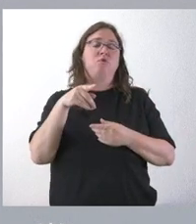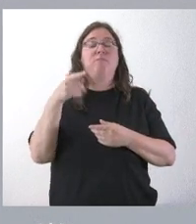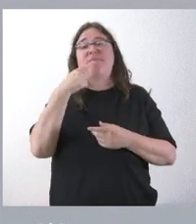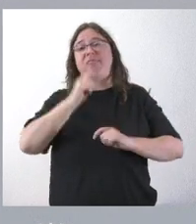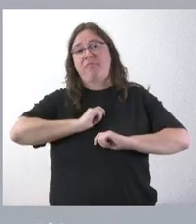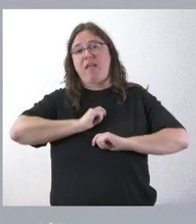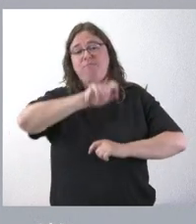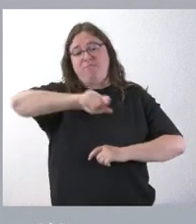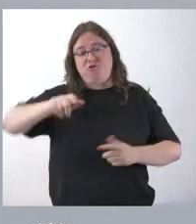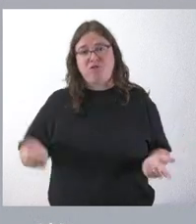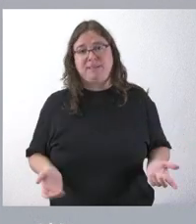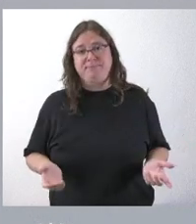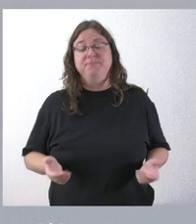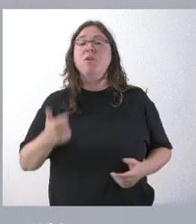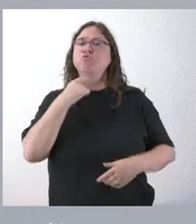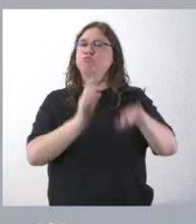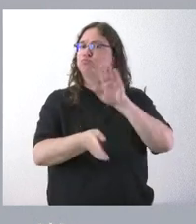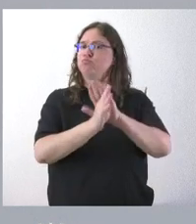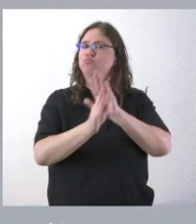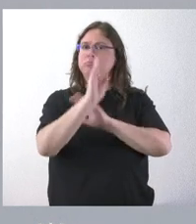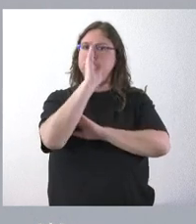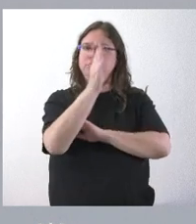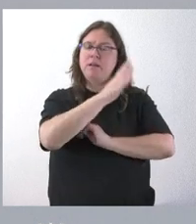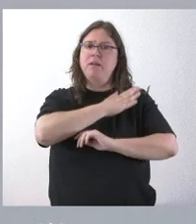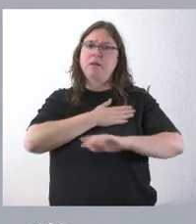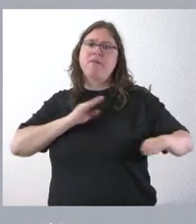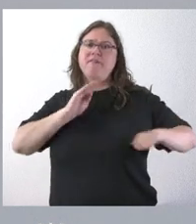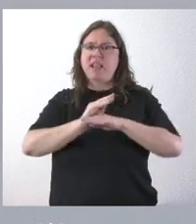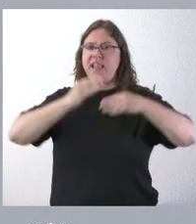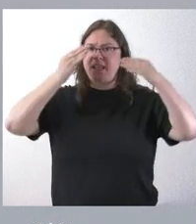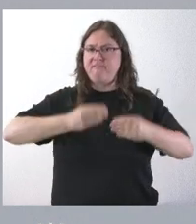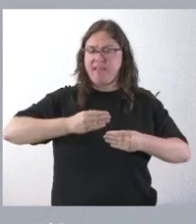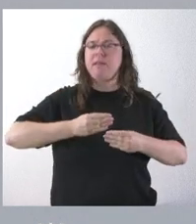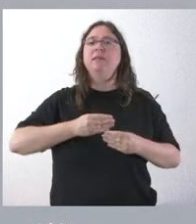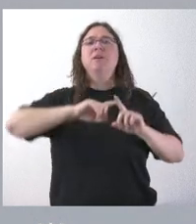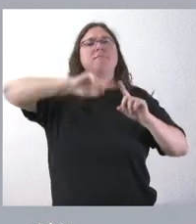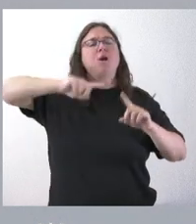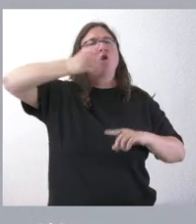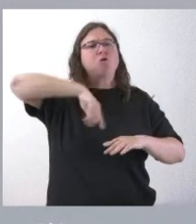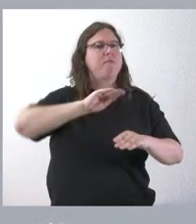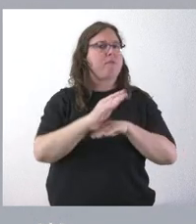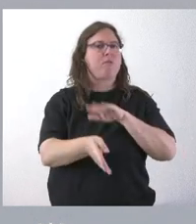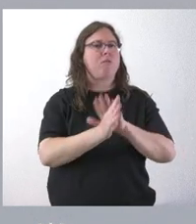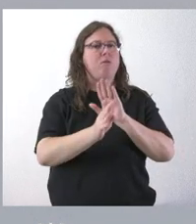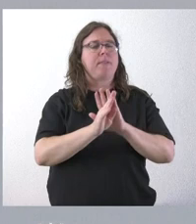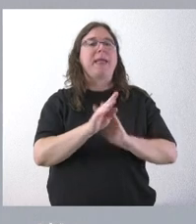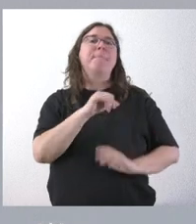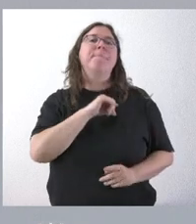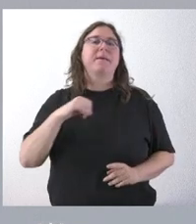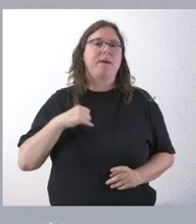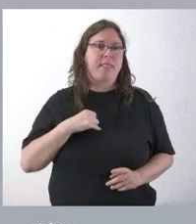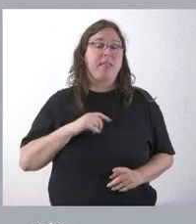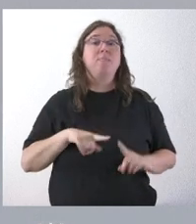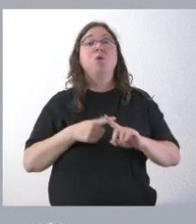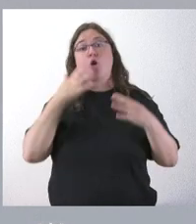Y, por tanto, seguiremos en esta dirección que nos permite financiarnos en el mercado. No dejamos de financiarnos a través de entidades privadas, pero,